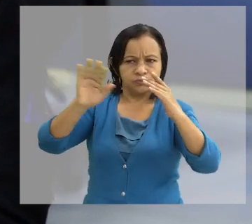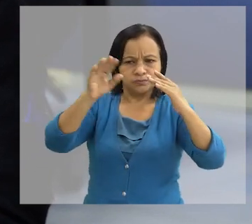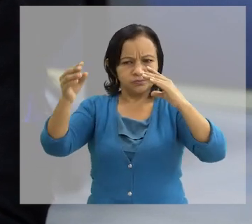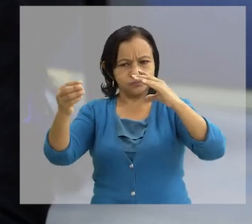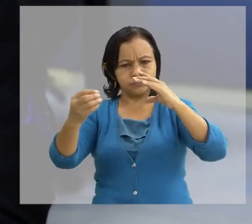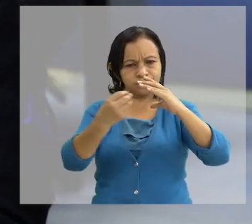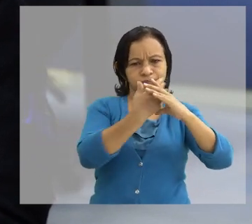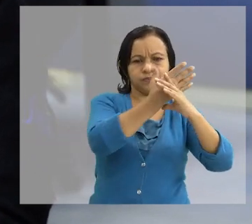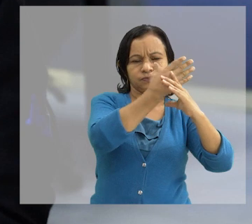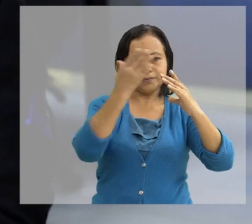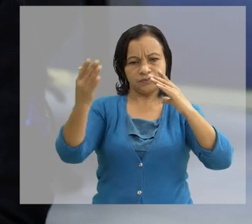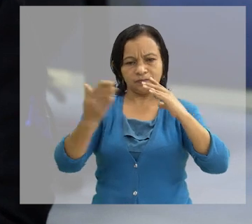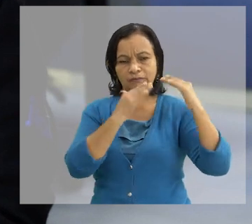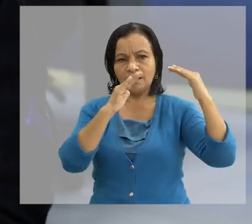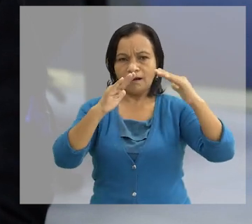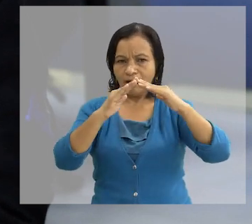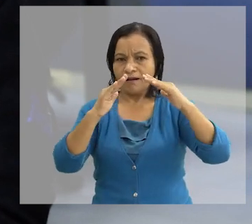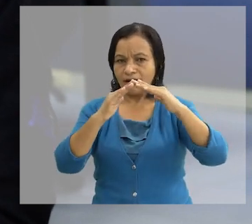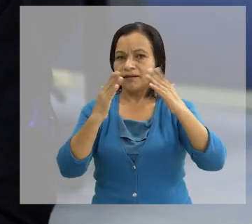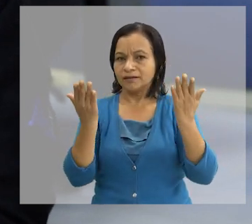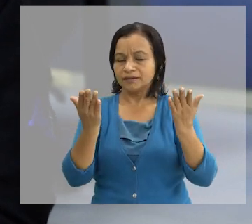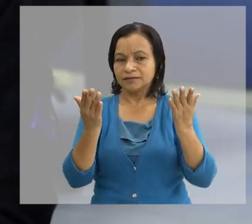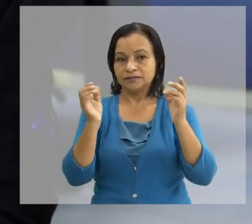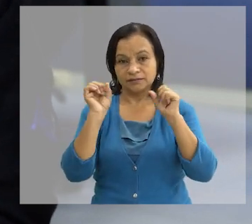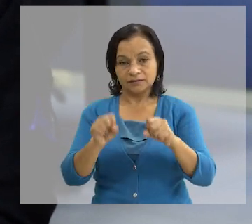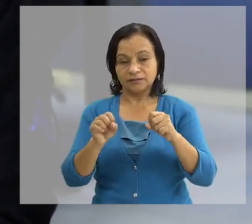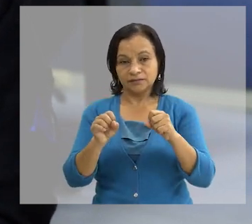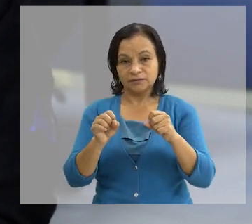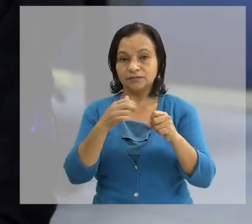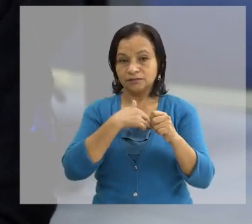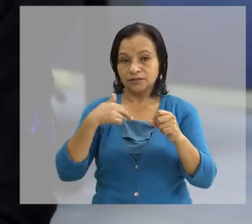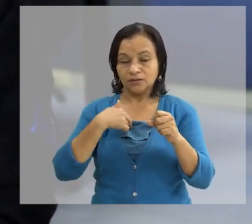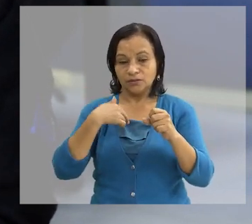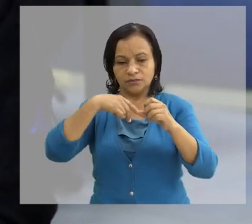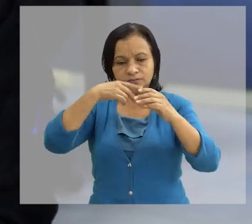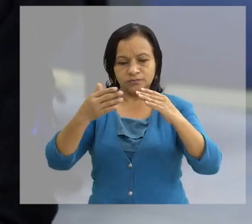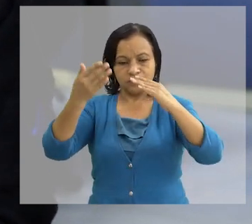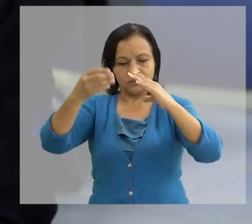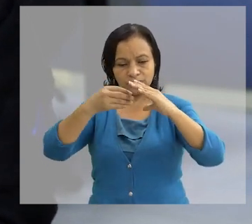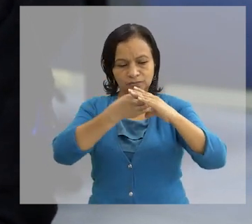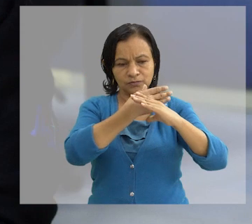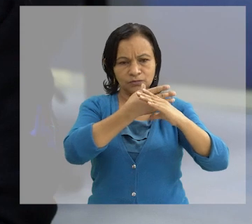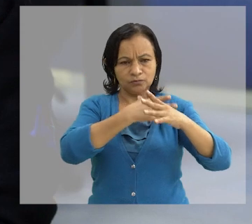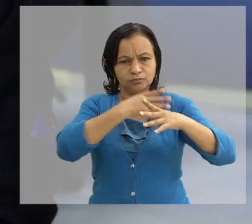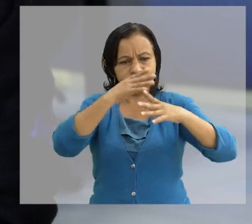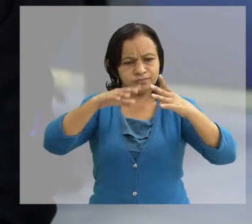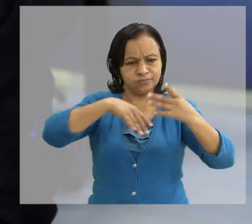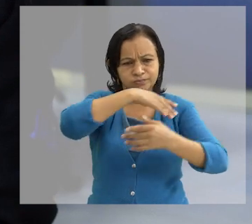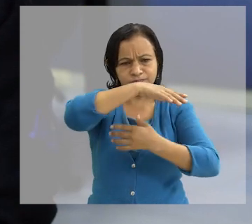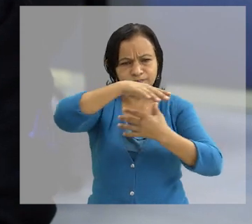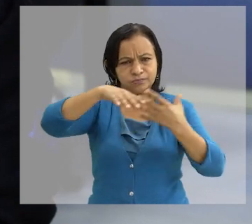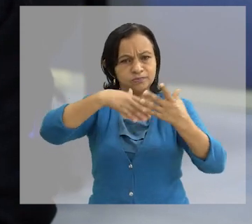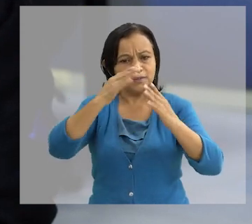ingresen a la vivienda Y se forme una masa de viento que